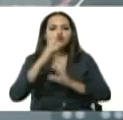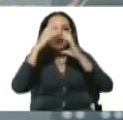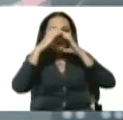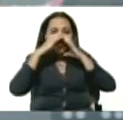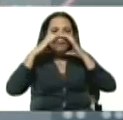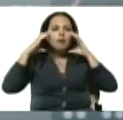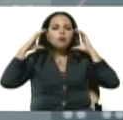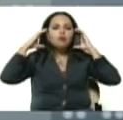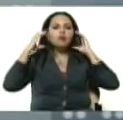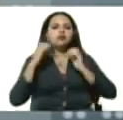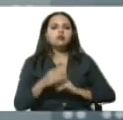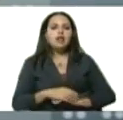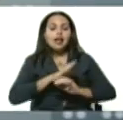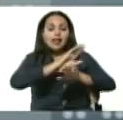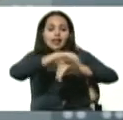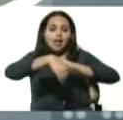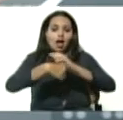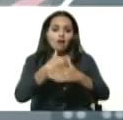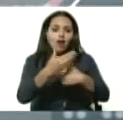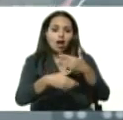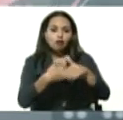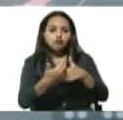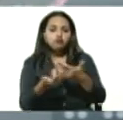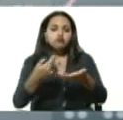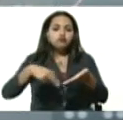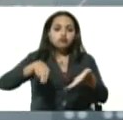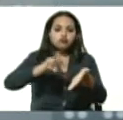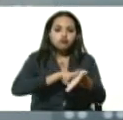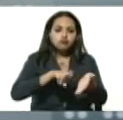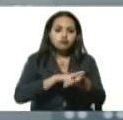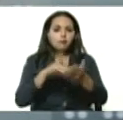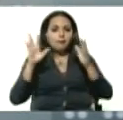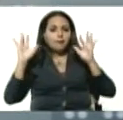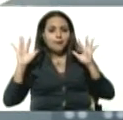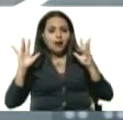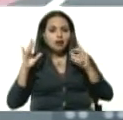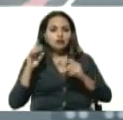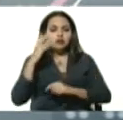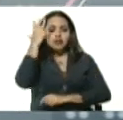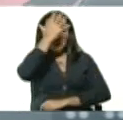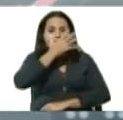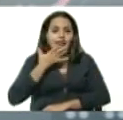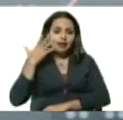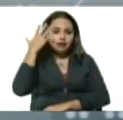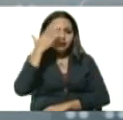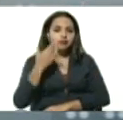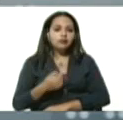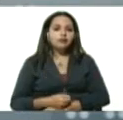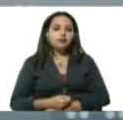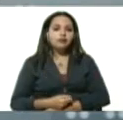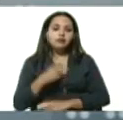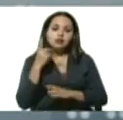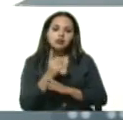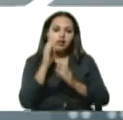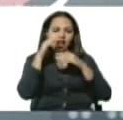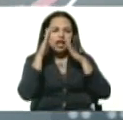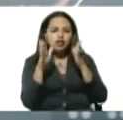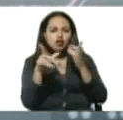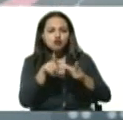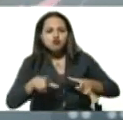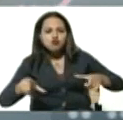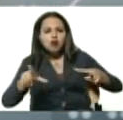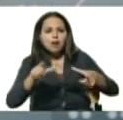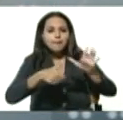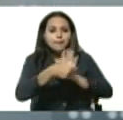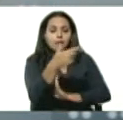tapabocas, el lavado frecuente de manos y de cara, tener muy pendiente aquellas zonas donde es mucho